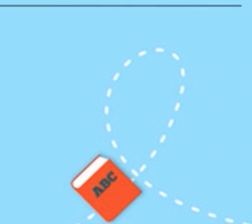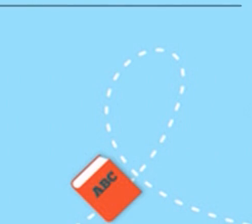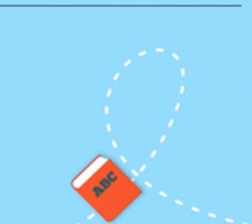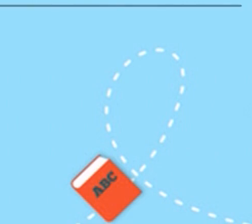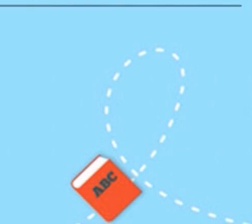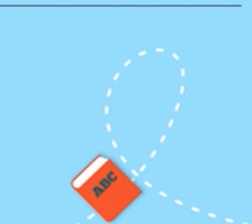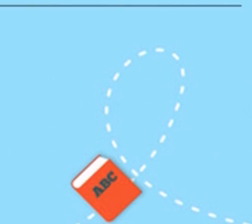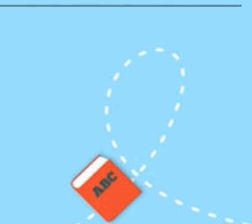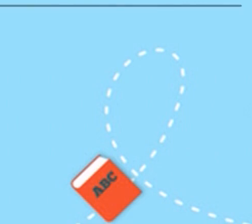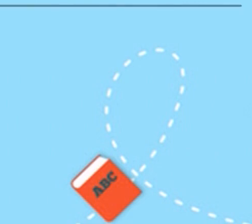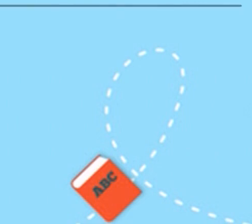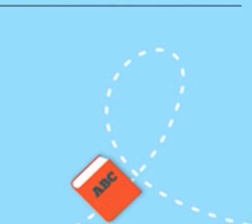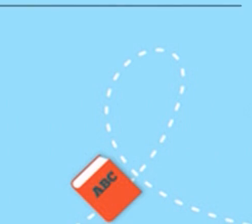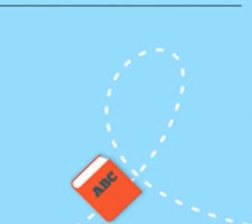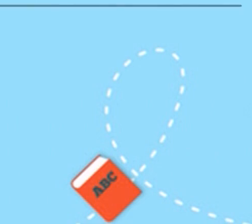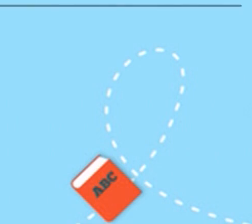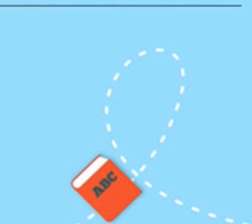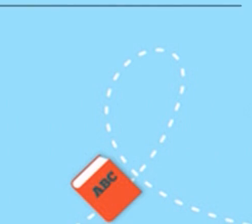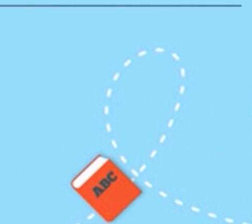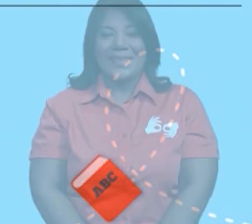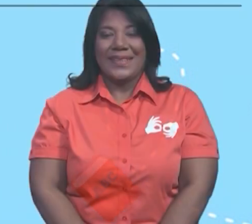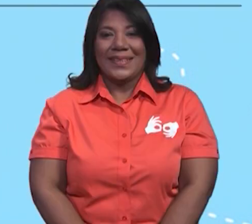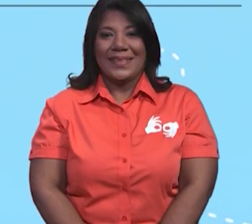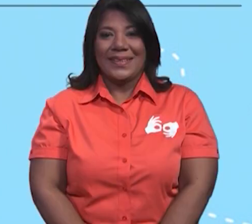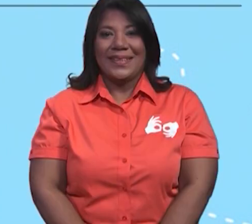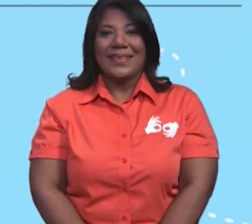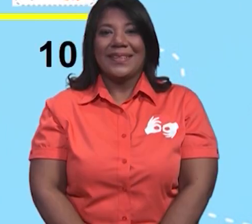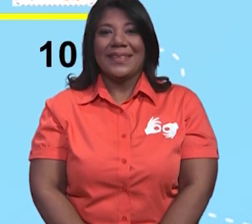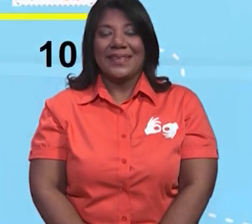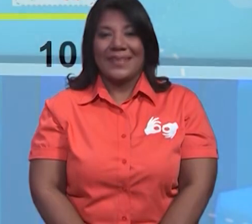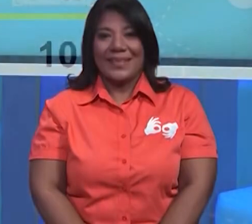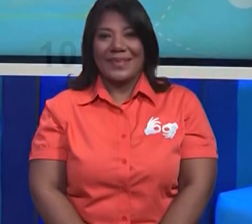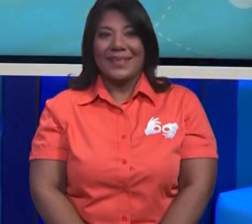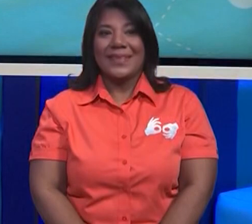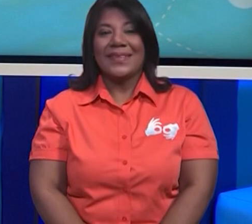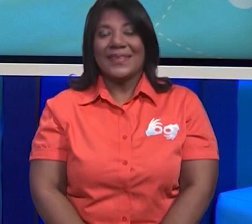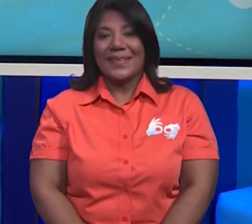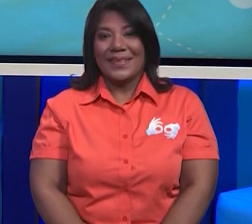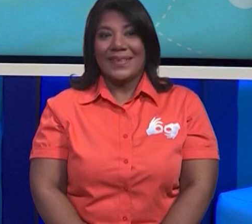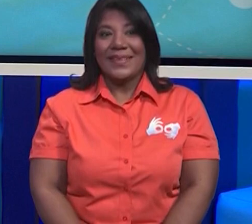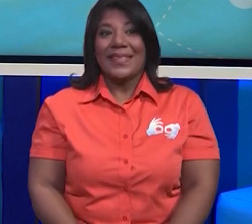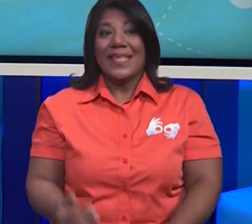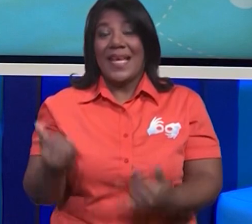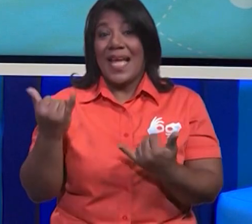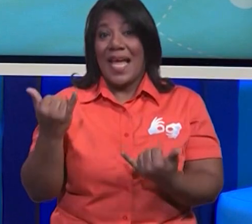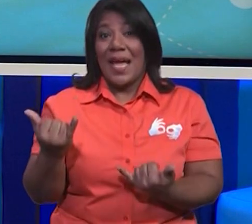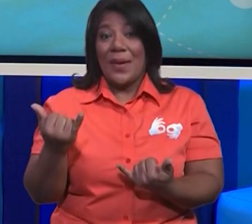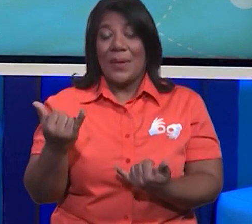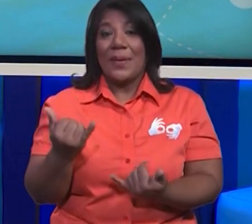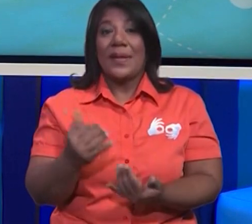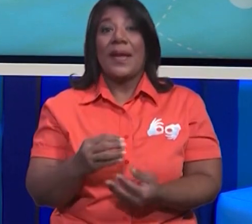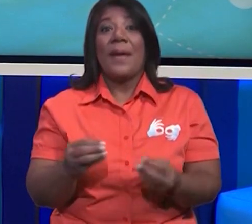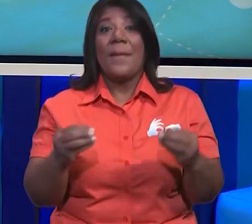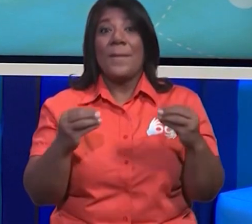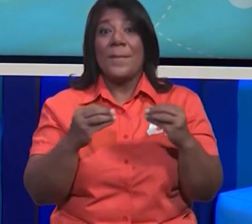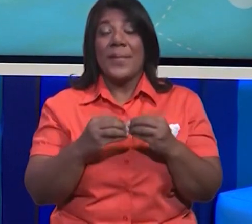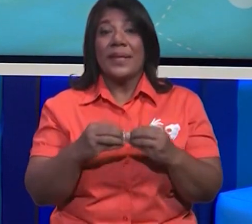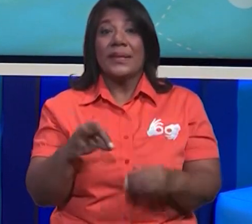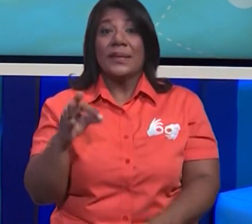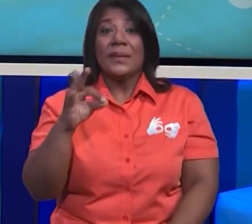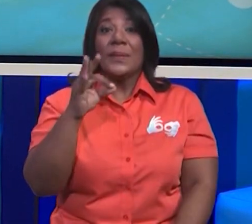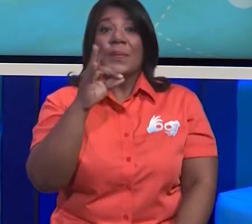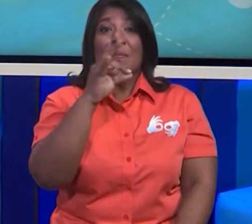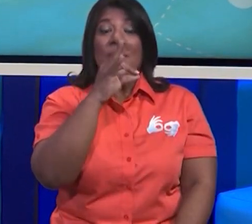Muy bien. Así que, continuamos. Aquí tenemos ahora más mariposas.